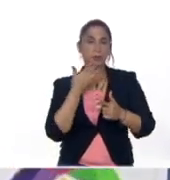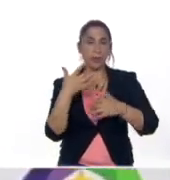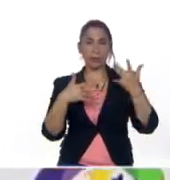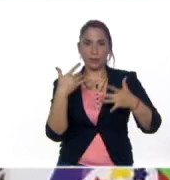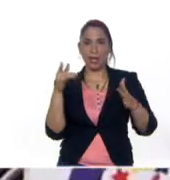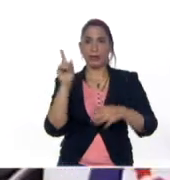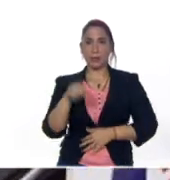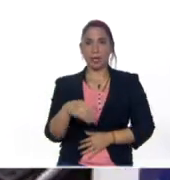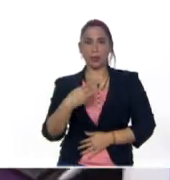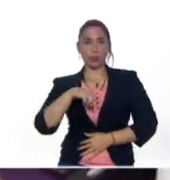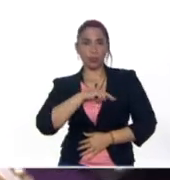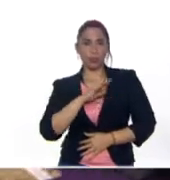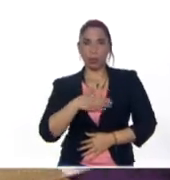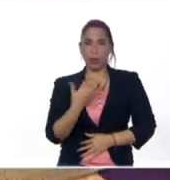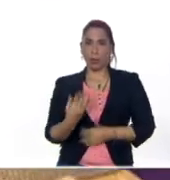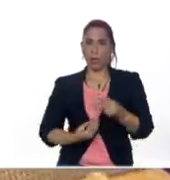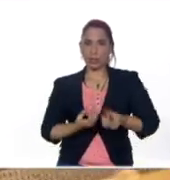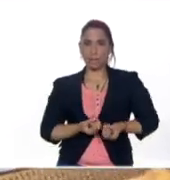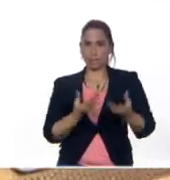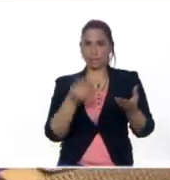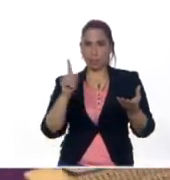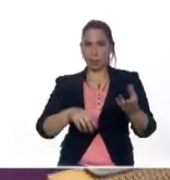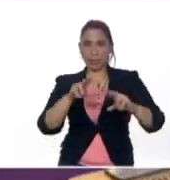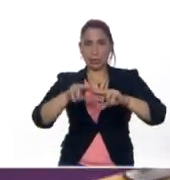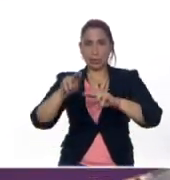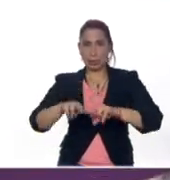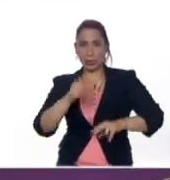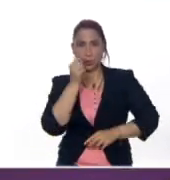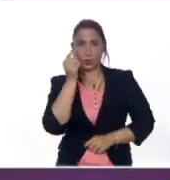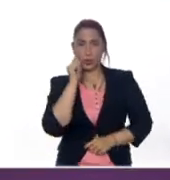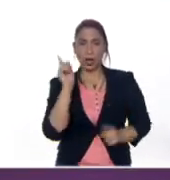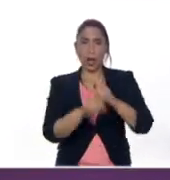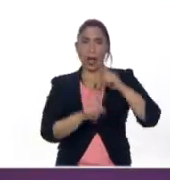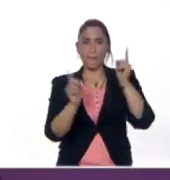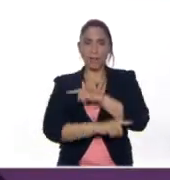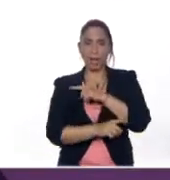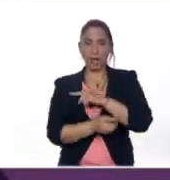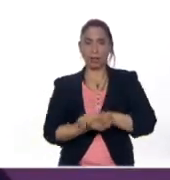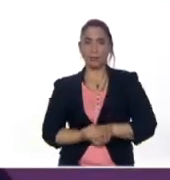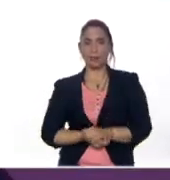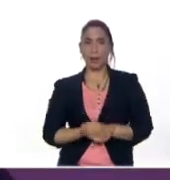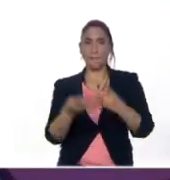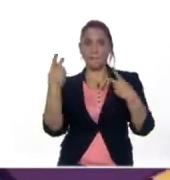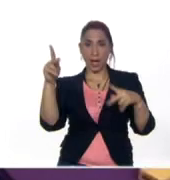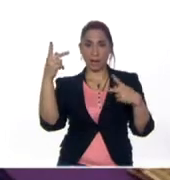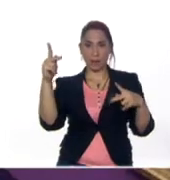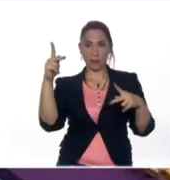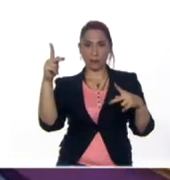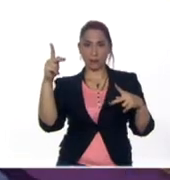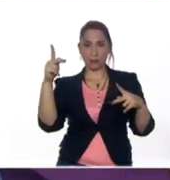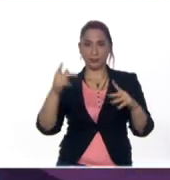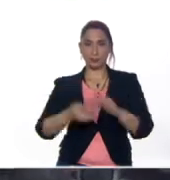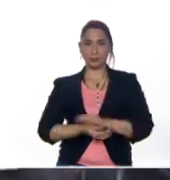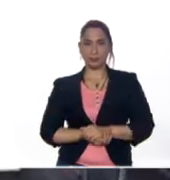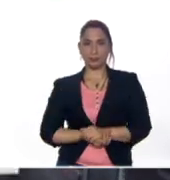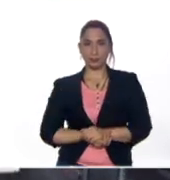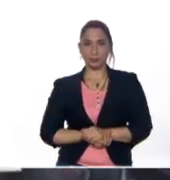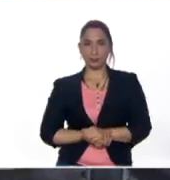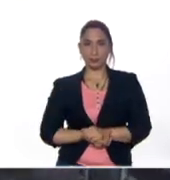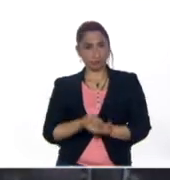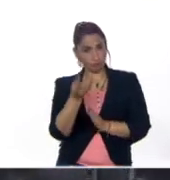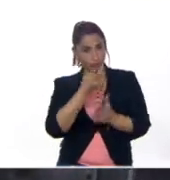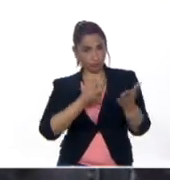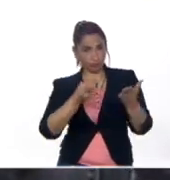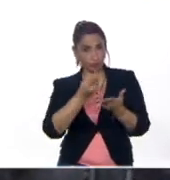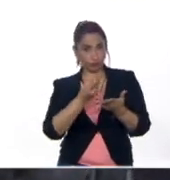también donde podemos ofrecerles a ellos sustituir en un párrafo un dibujo